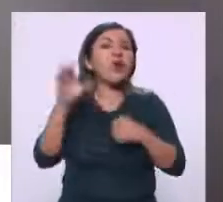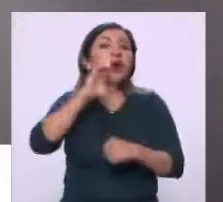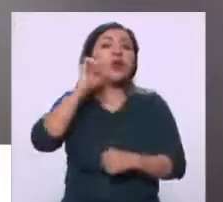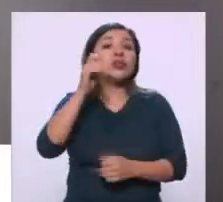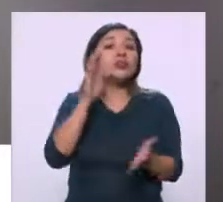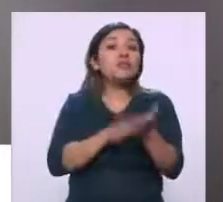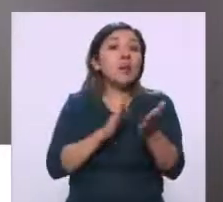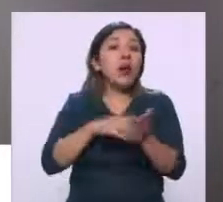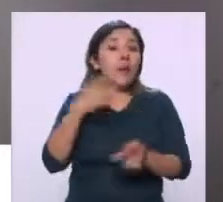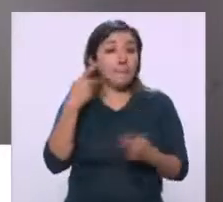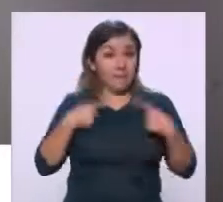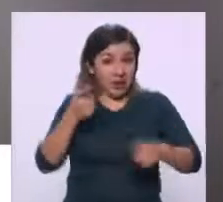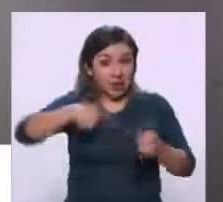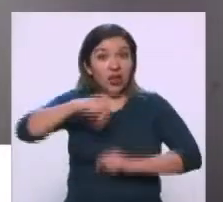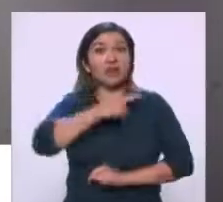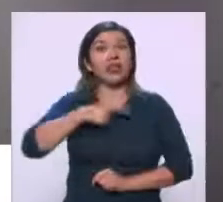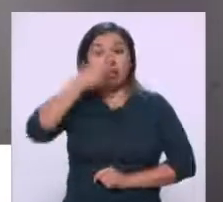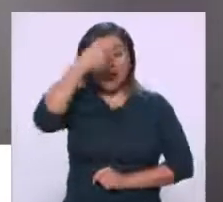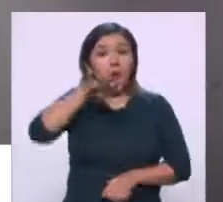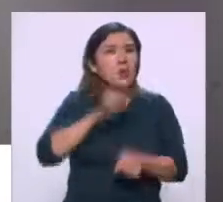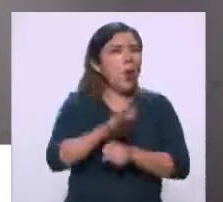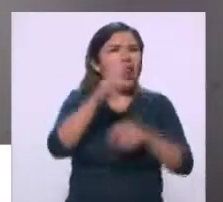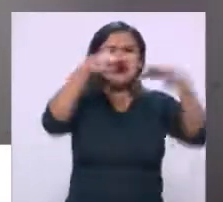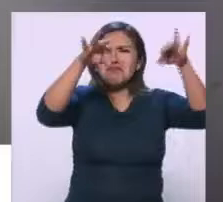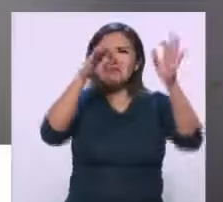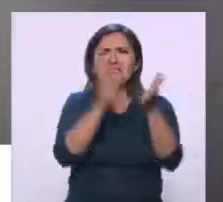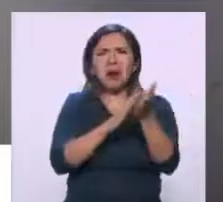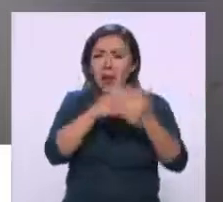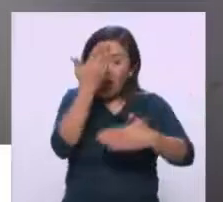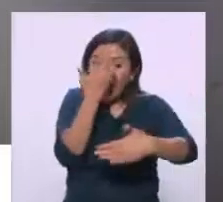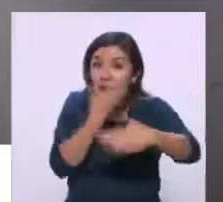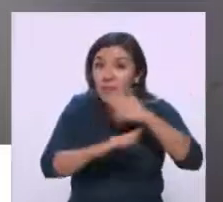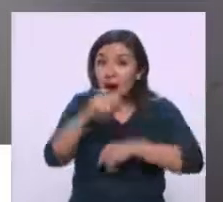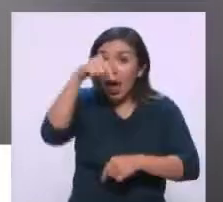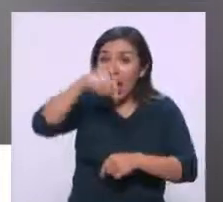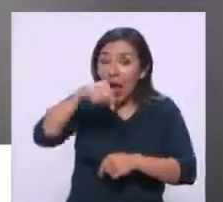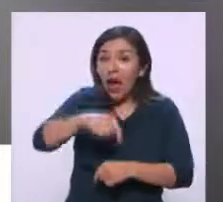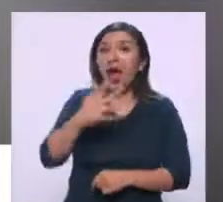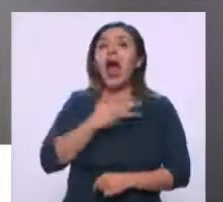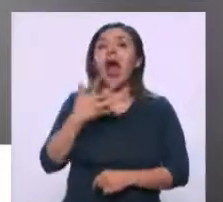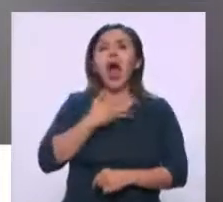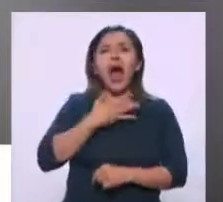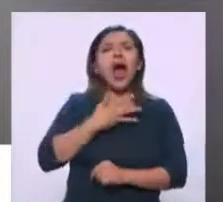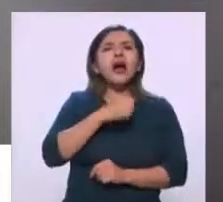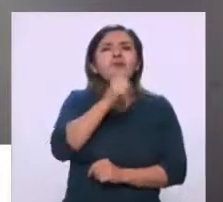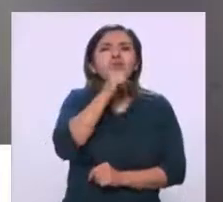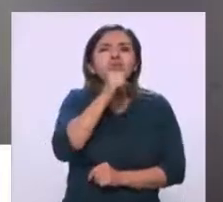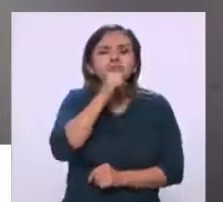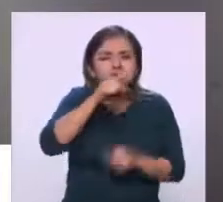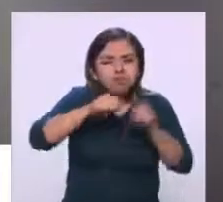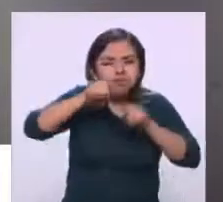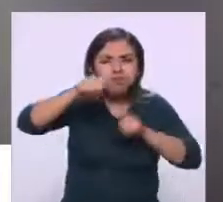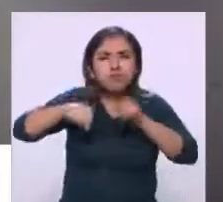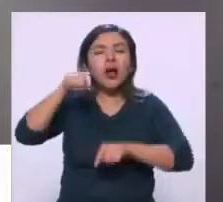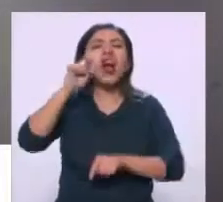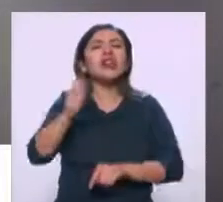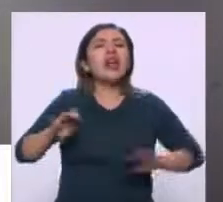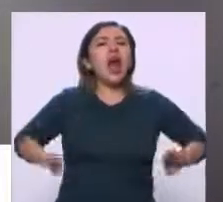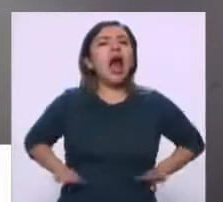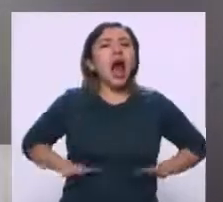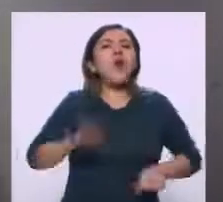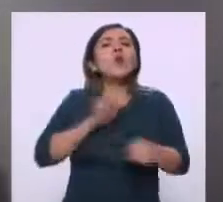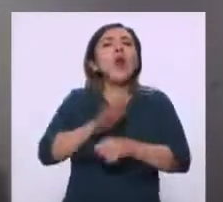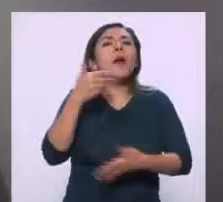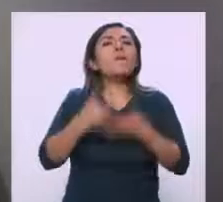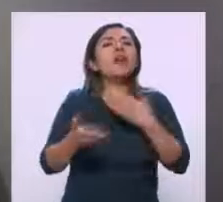hay documentos, la gente debe saber que cualquier documento impreso en una impresora tiene unos patrones que identifican el modelo de la impresora